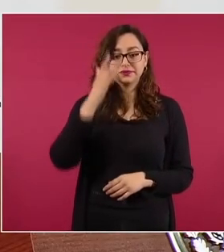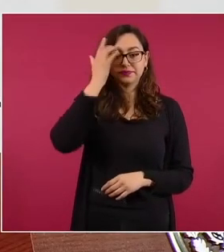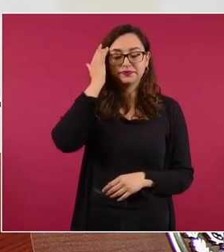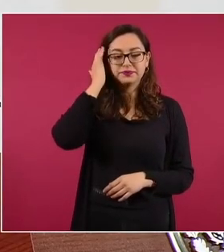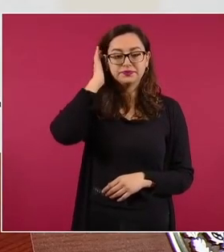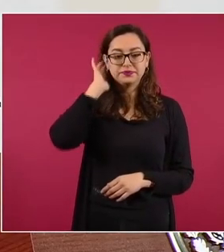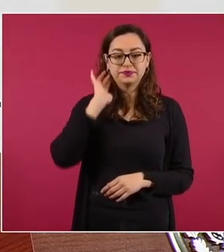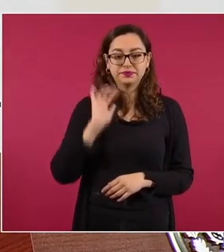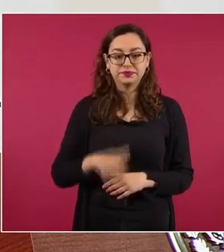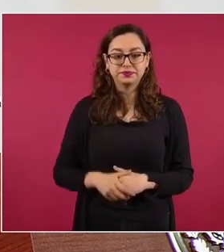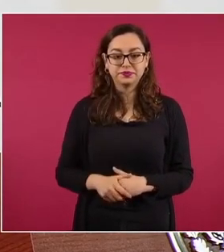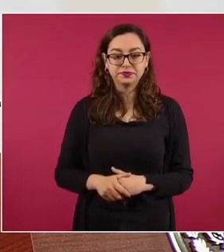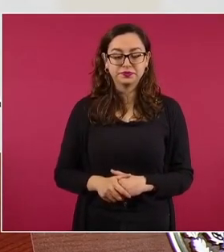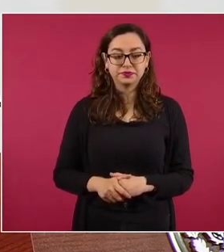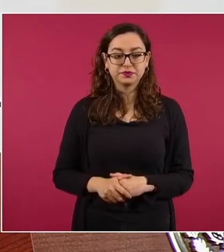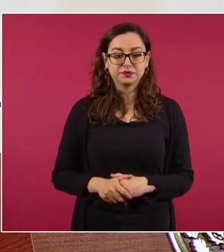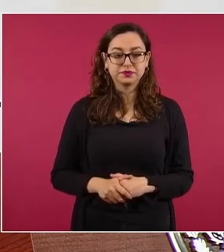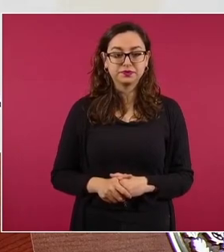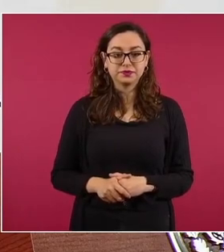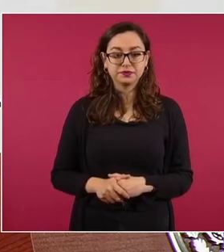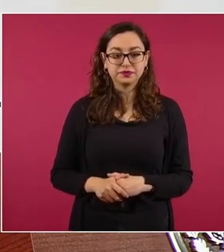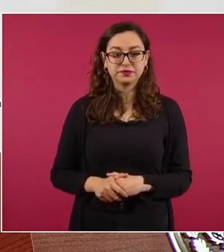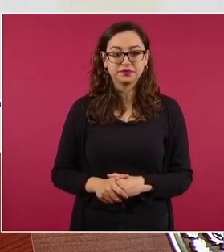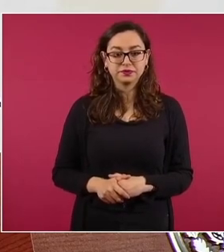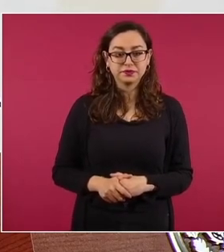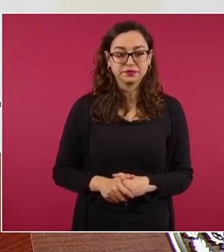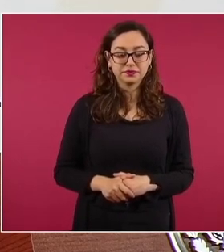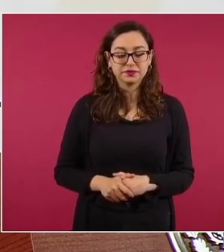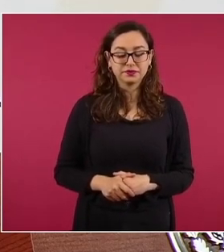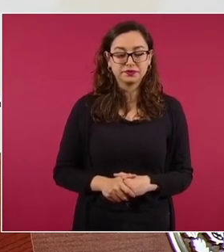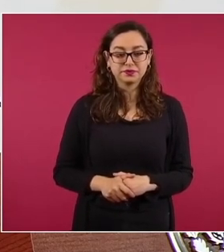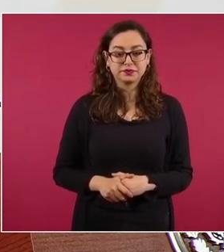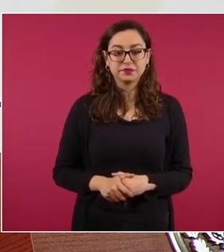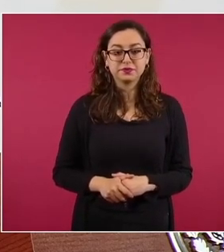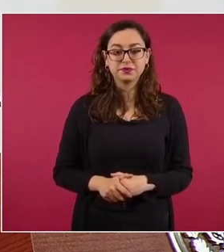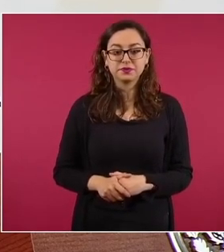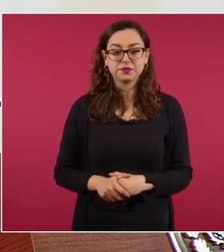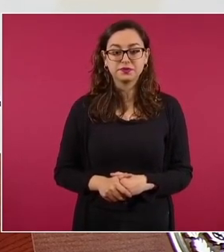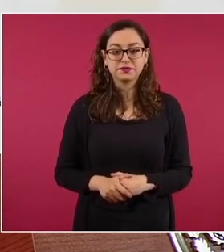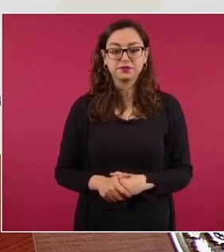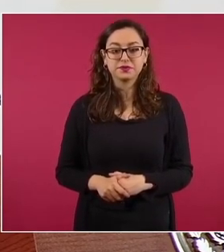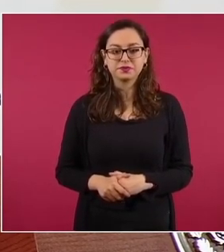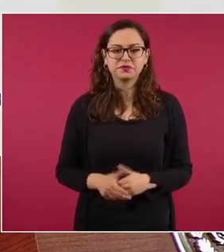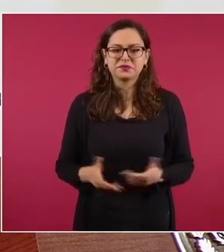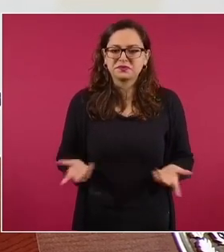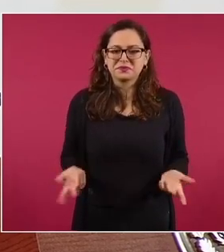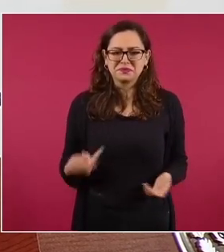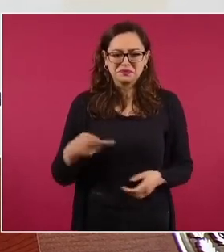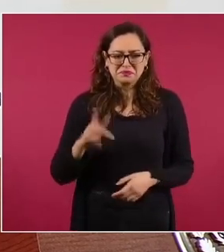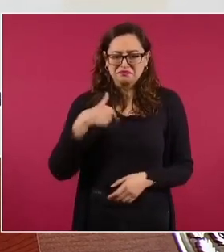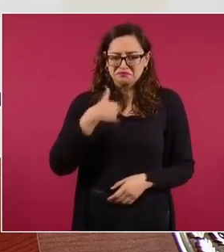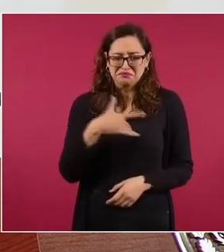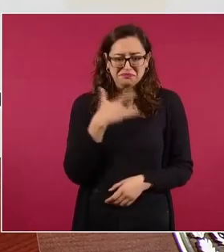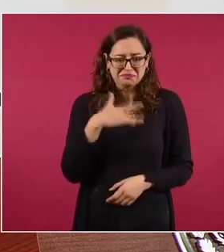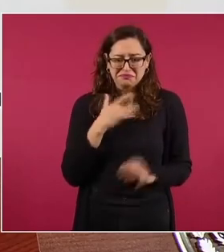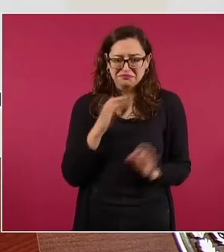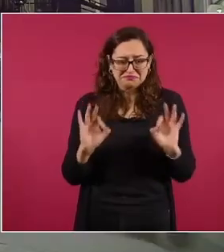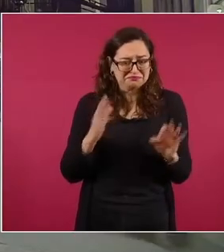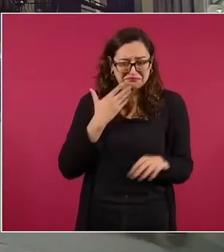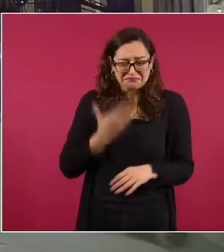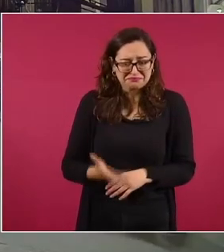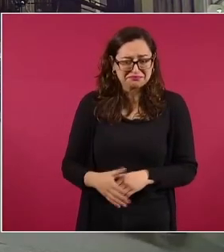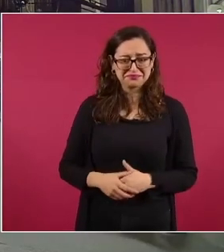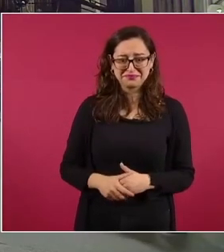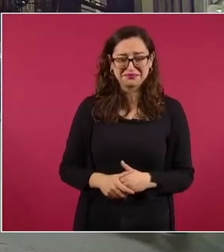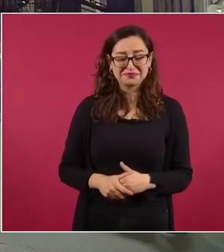Enfermedades, es un síndrome, pero estoy muy bien. ¿Ya saben